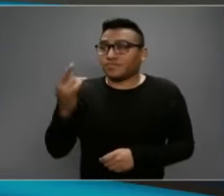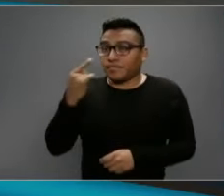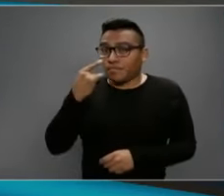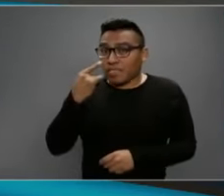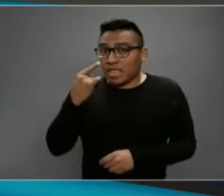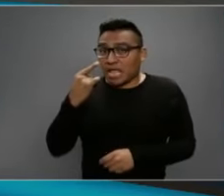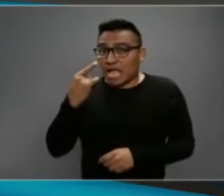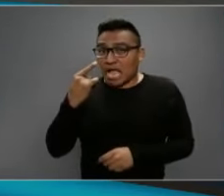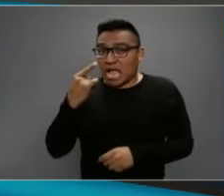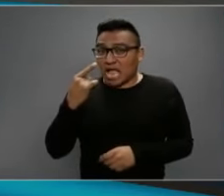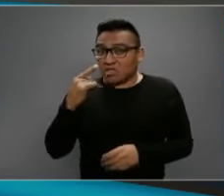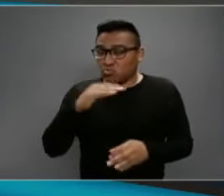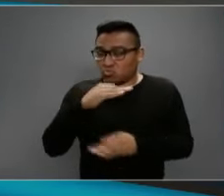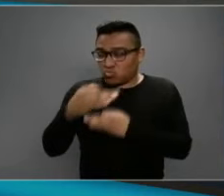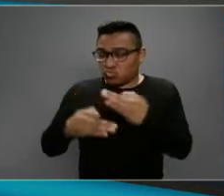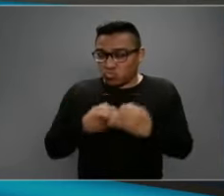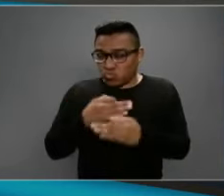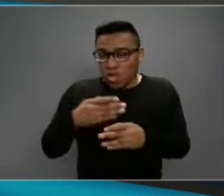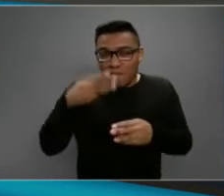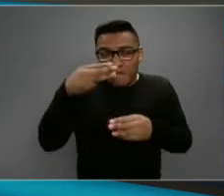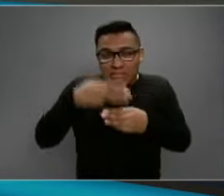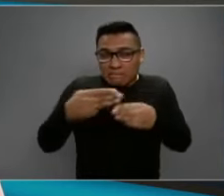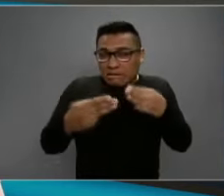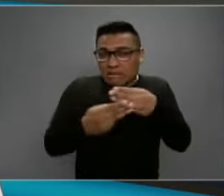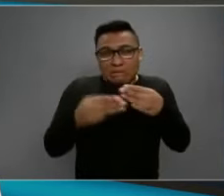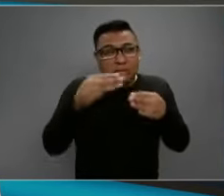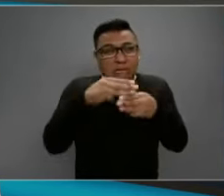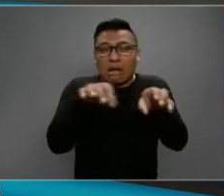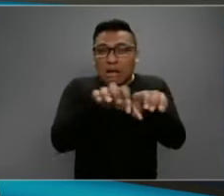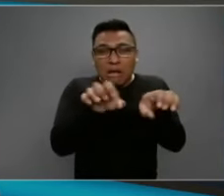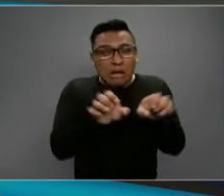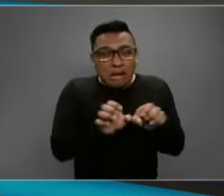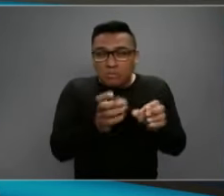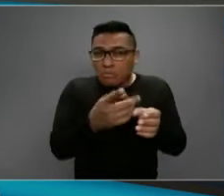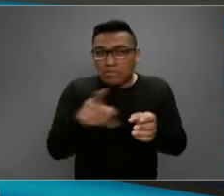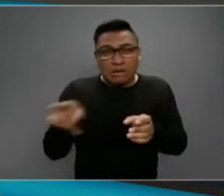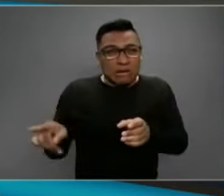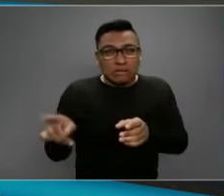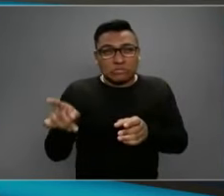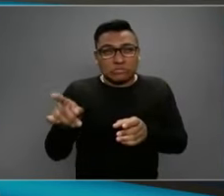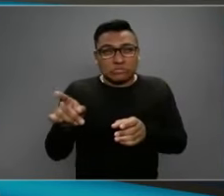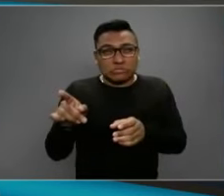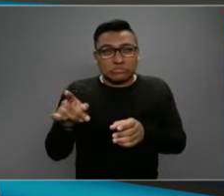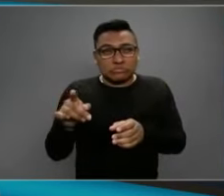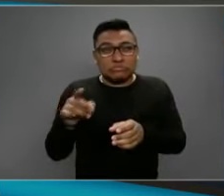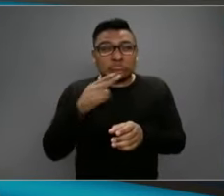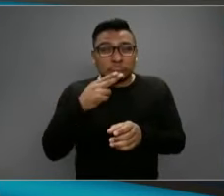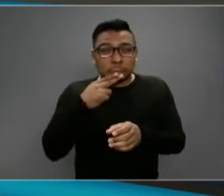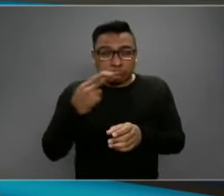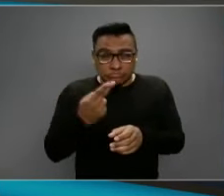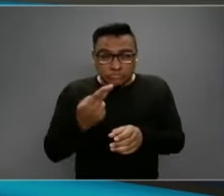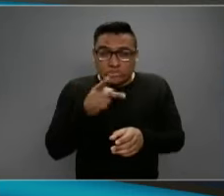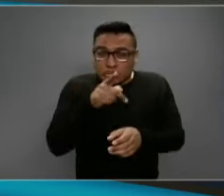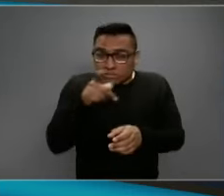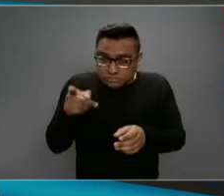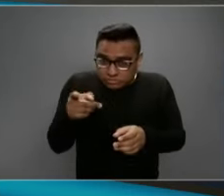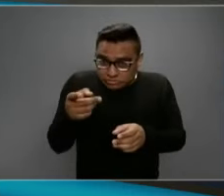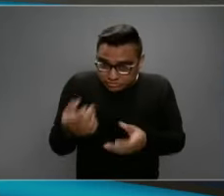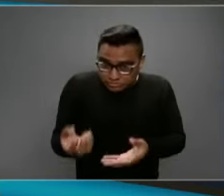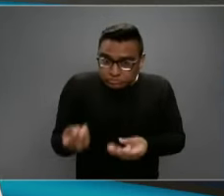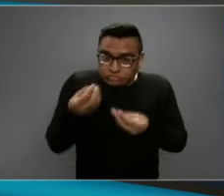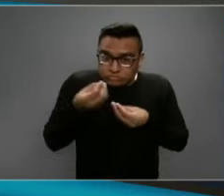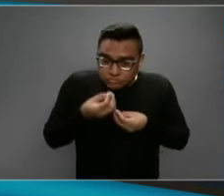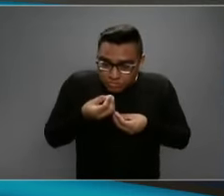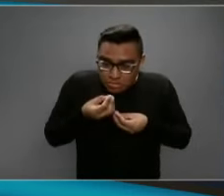equipo de protección personal que deben de utilizar para atender a los pacientes que